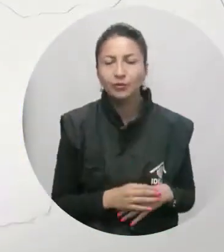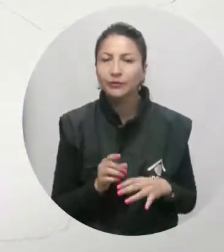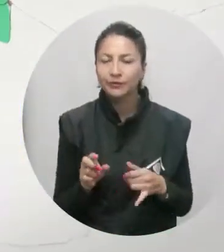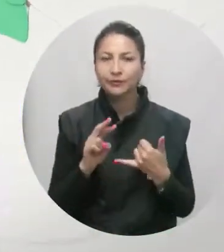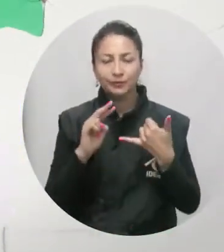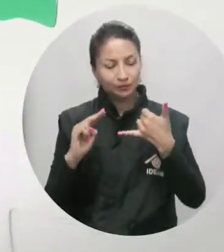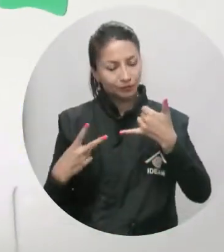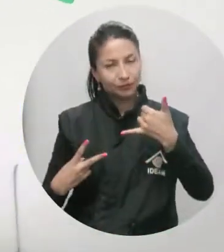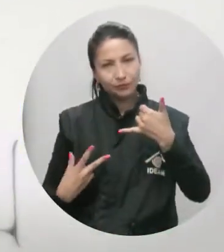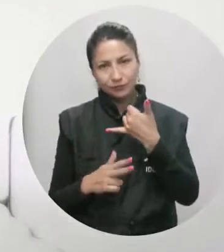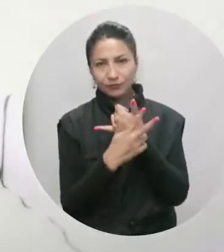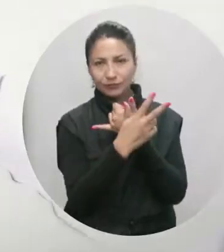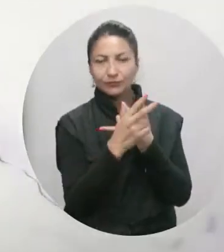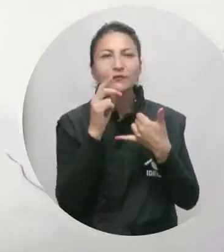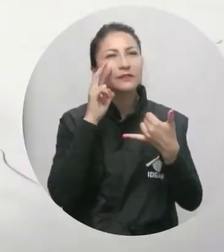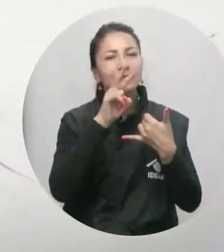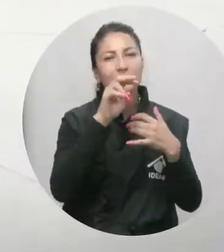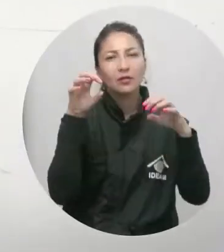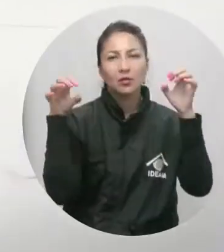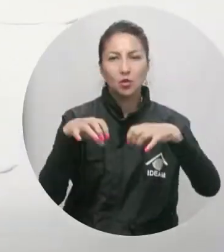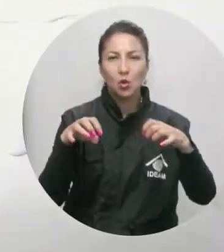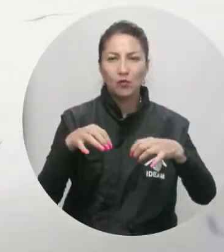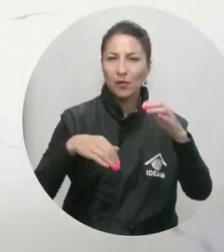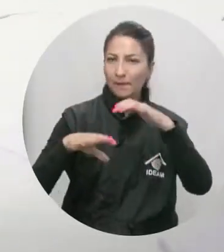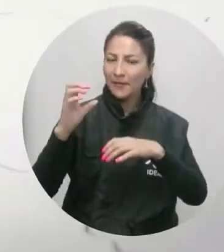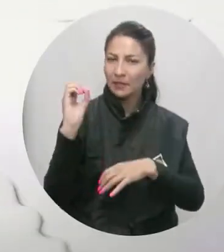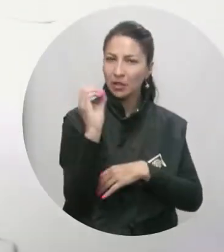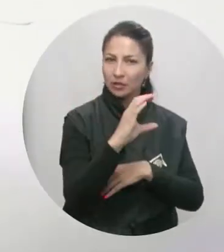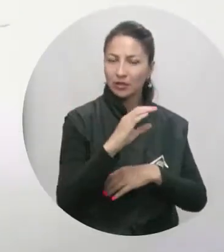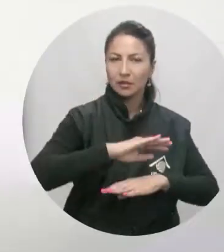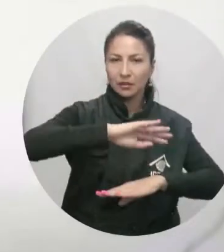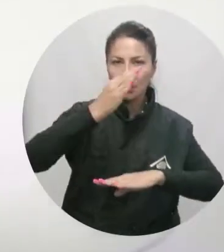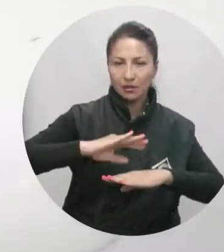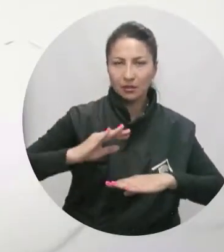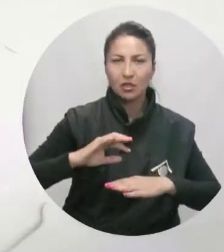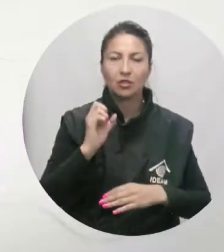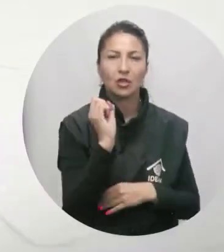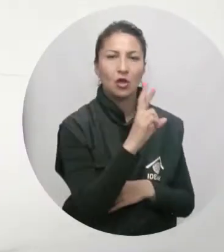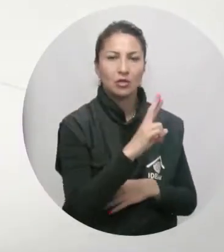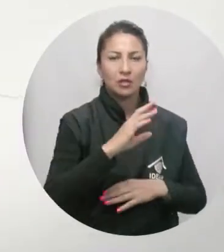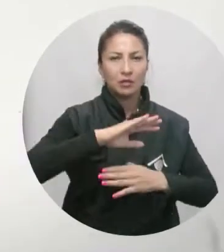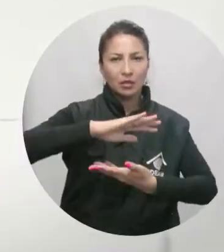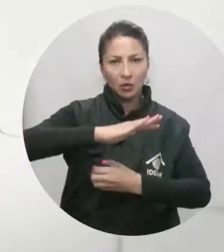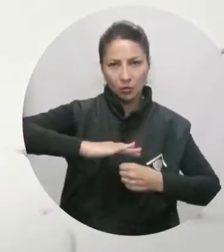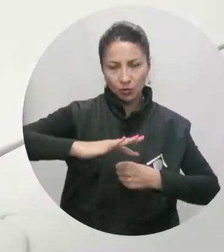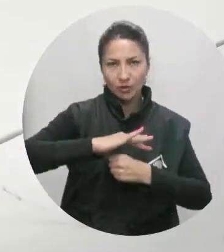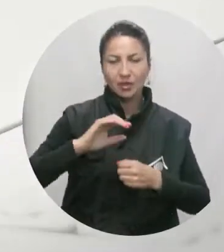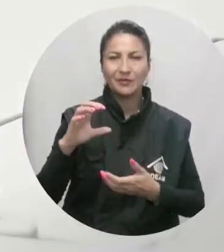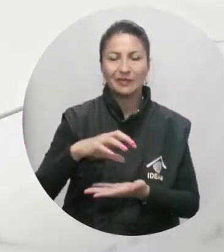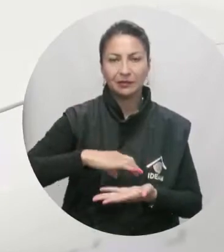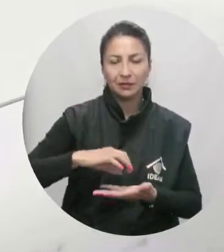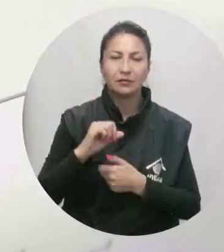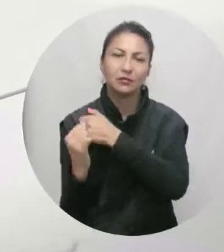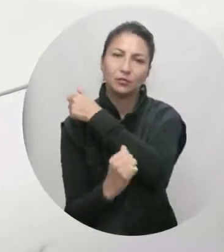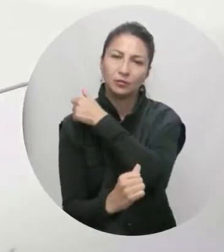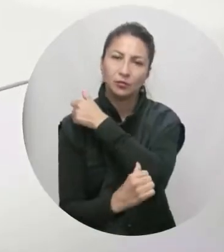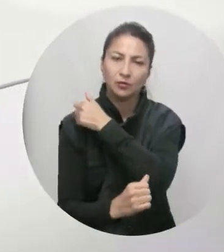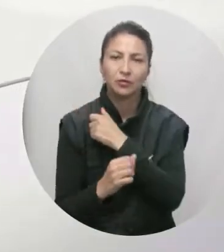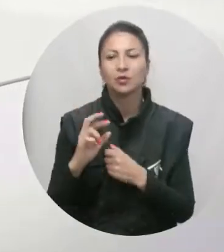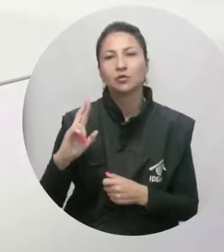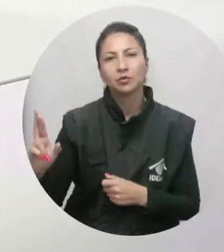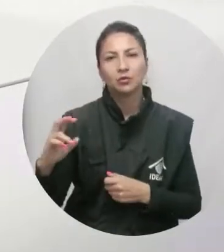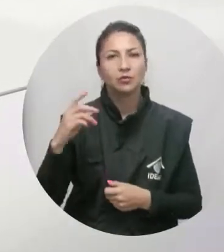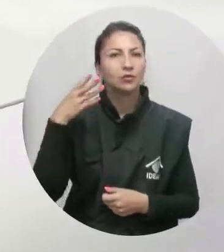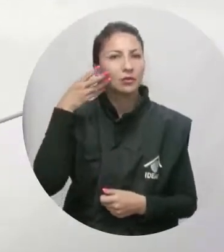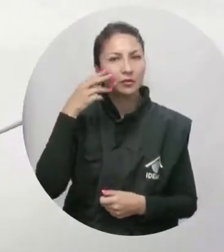Sobre la zona andina las lluvias serán al occidente de Antioquia, oriente de Cundinamarca y Santander, Boyacá, al sur de Santander del Norte,